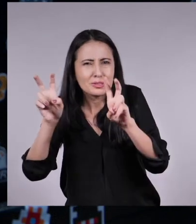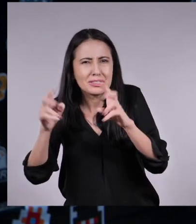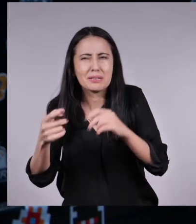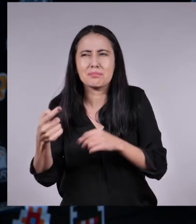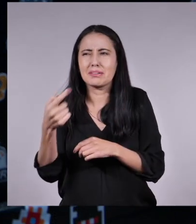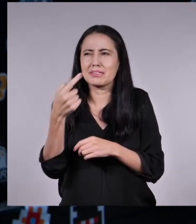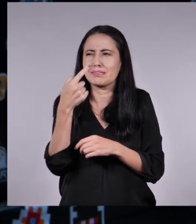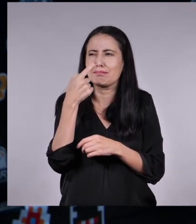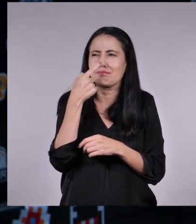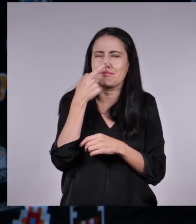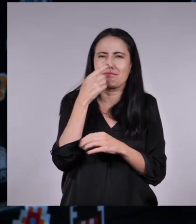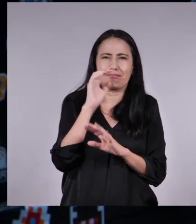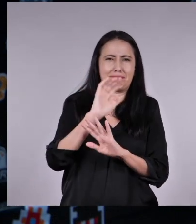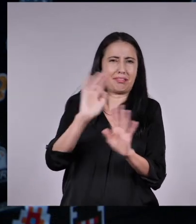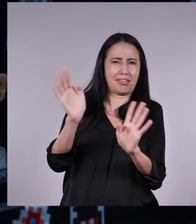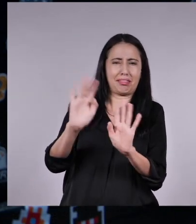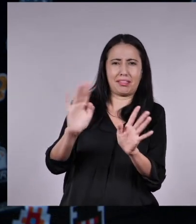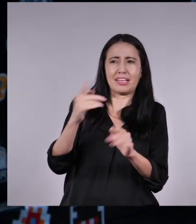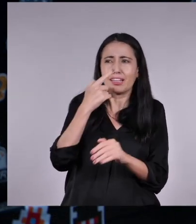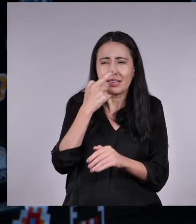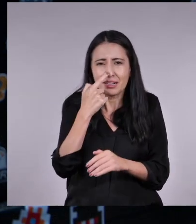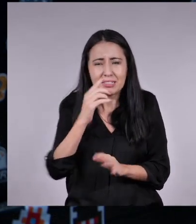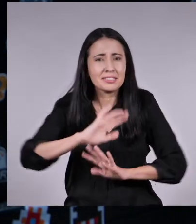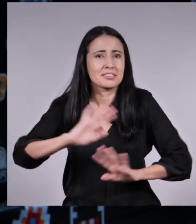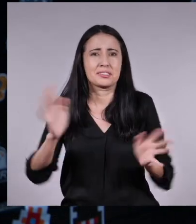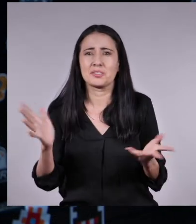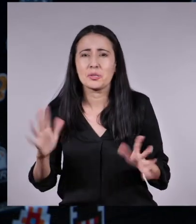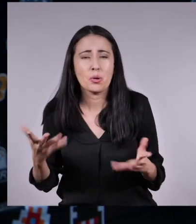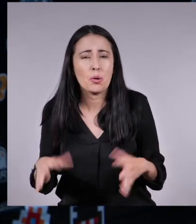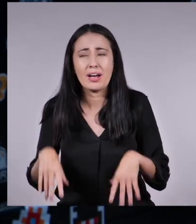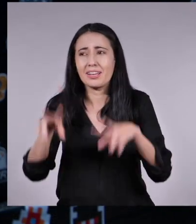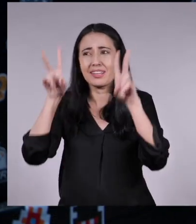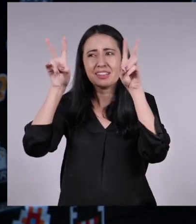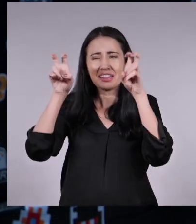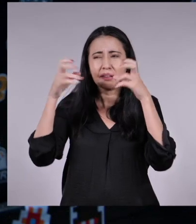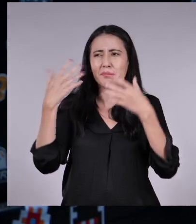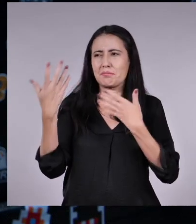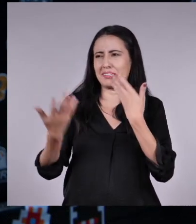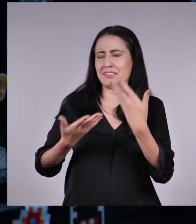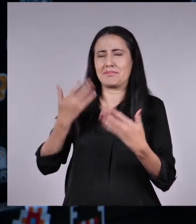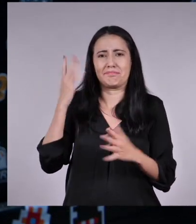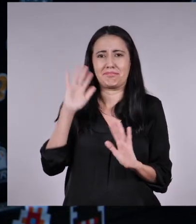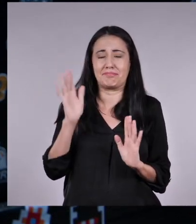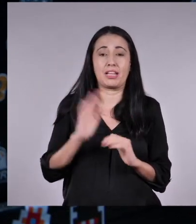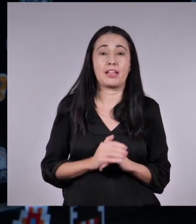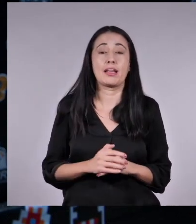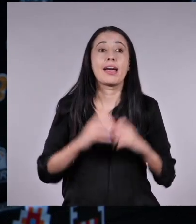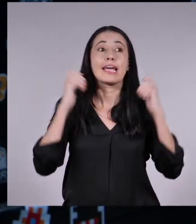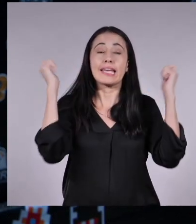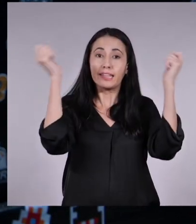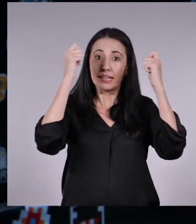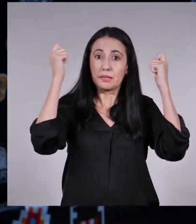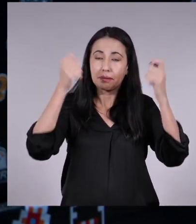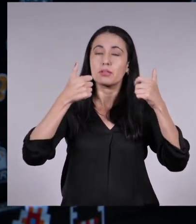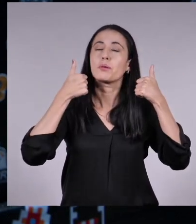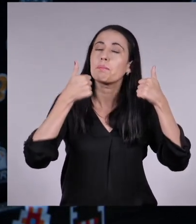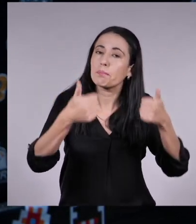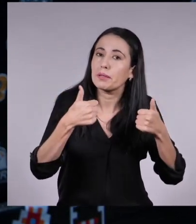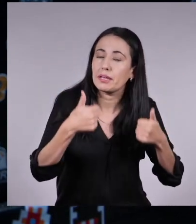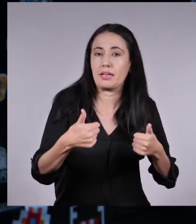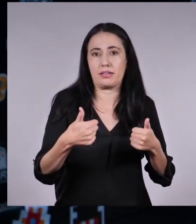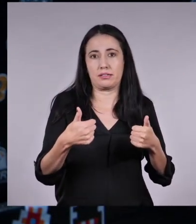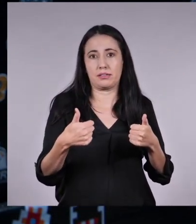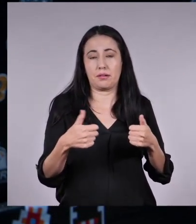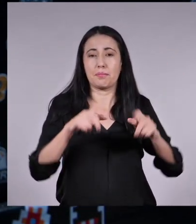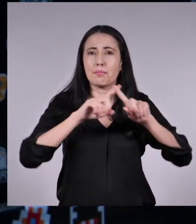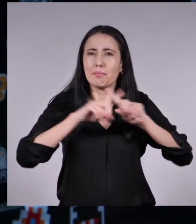show solo para entretener. Y a ver, no me malinterprete. Yo creo que el entretenimiento es indispensable para transmitir algo.